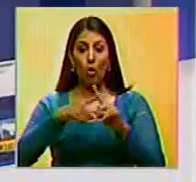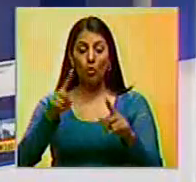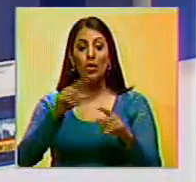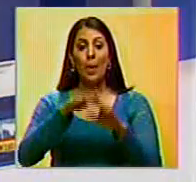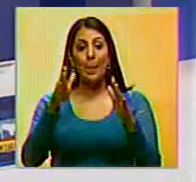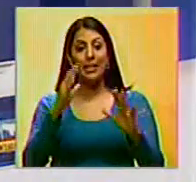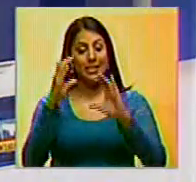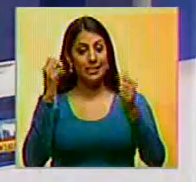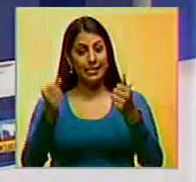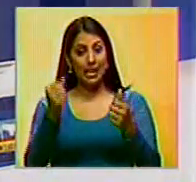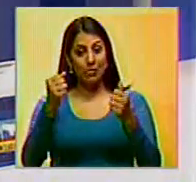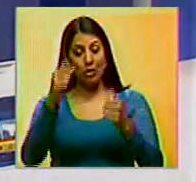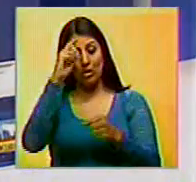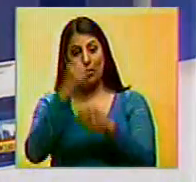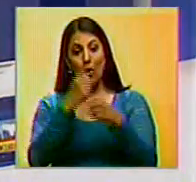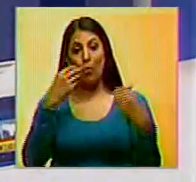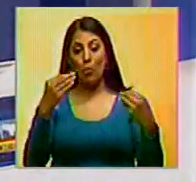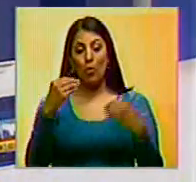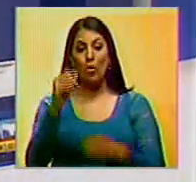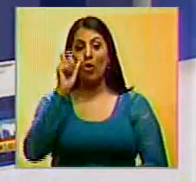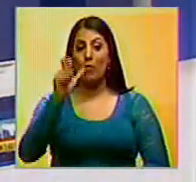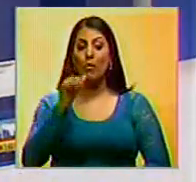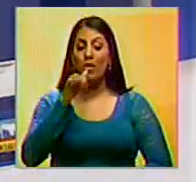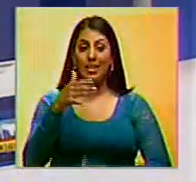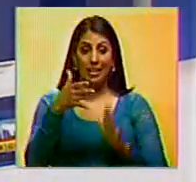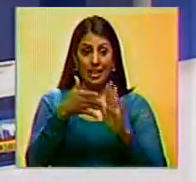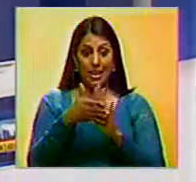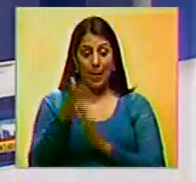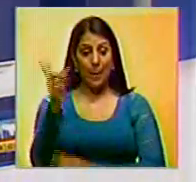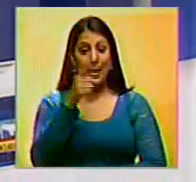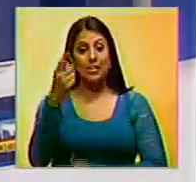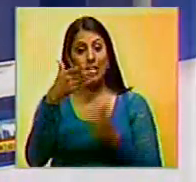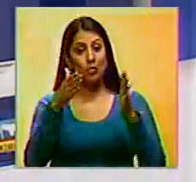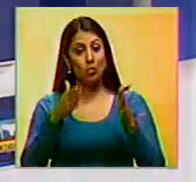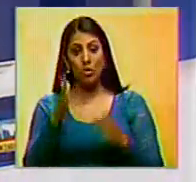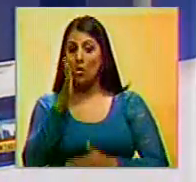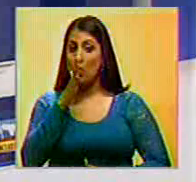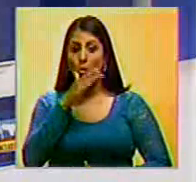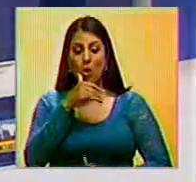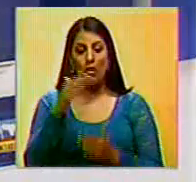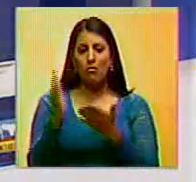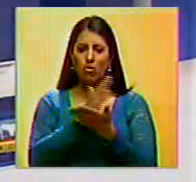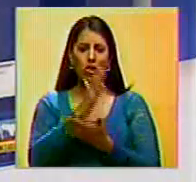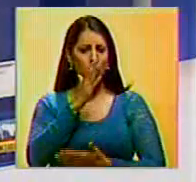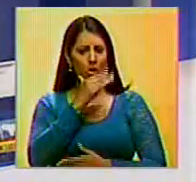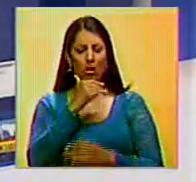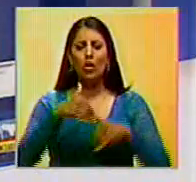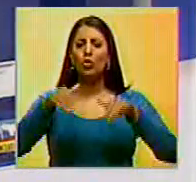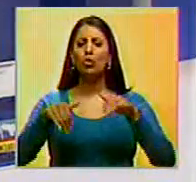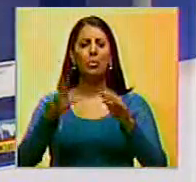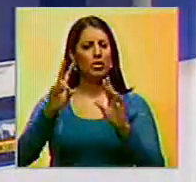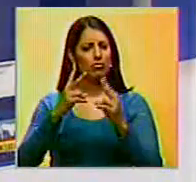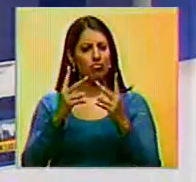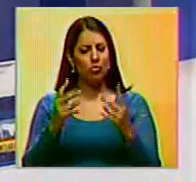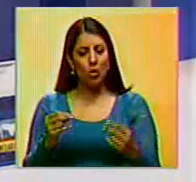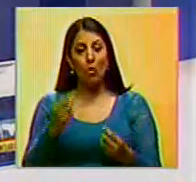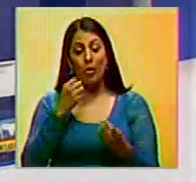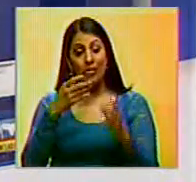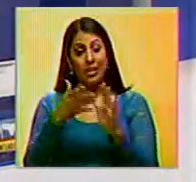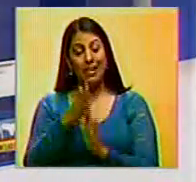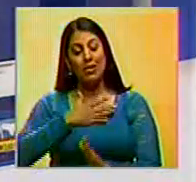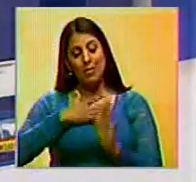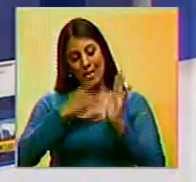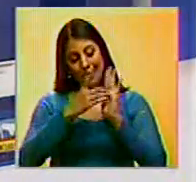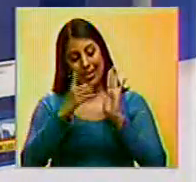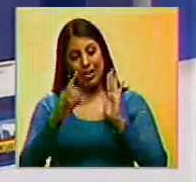El ministro de Transporte y Obras Públicas, Ricardo Molina, aseveró que el pasaje estudiantil no se ha eliminado ni se va a eliminar. Precisó que es un